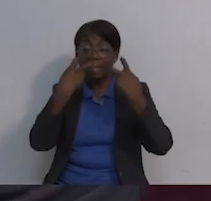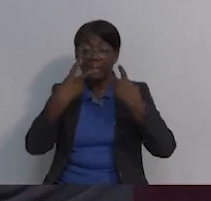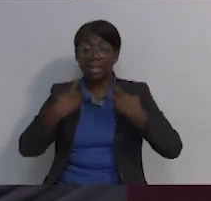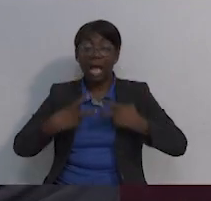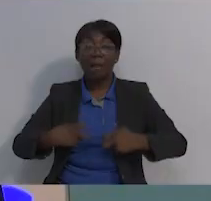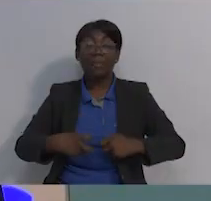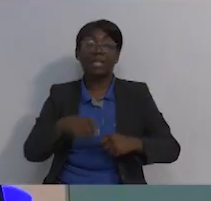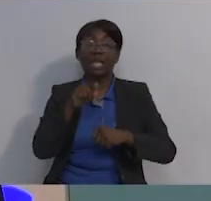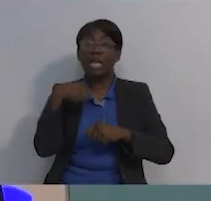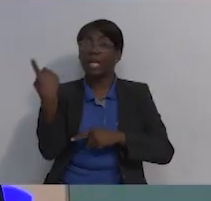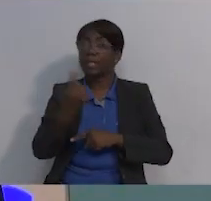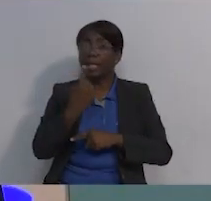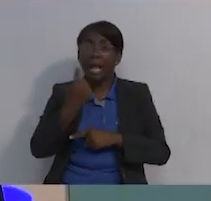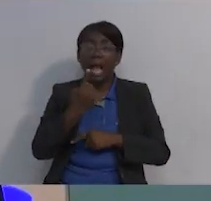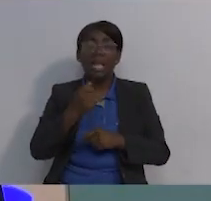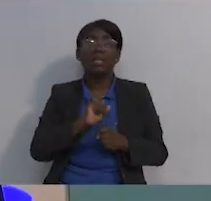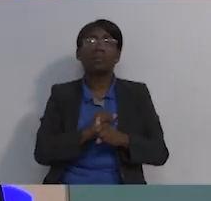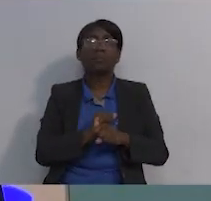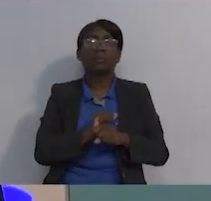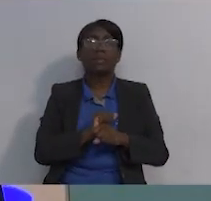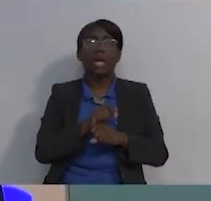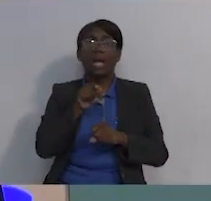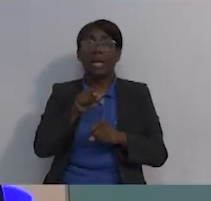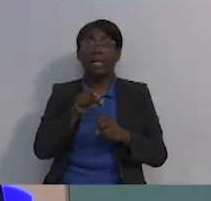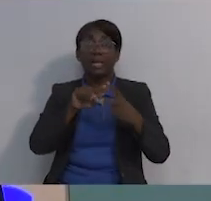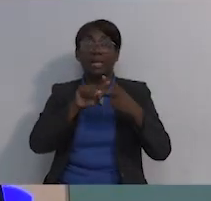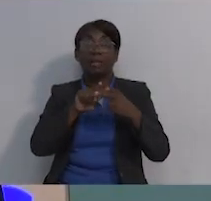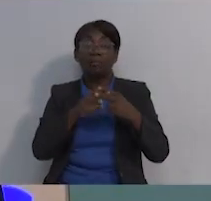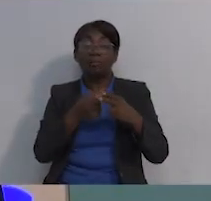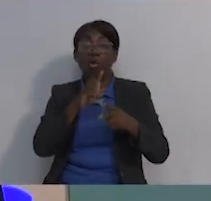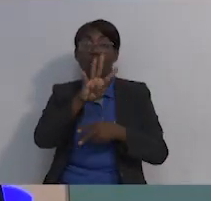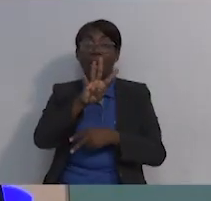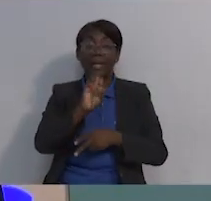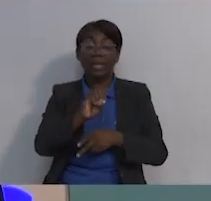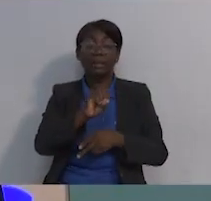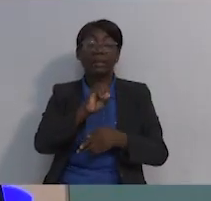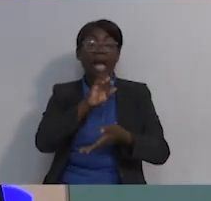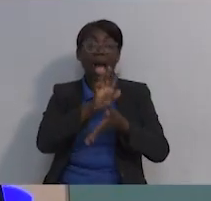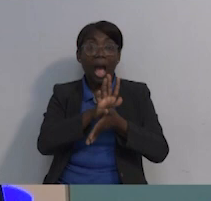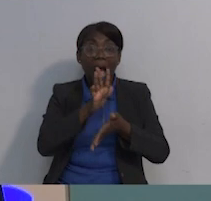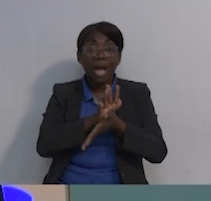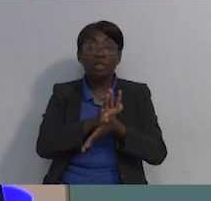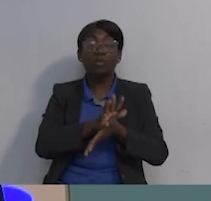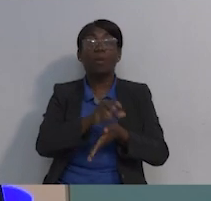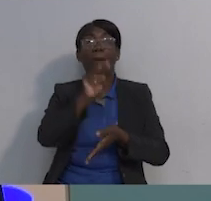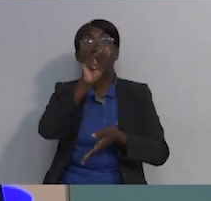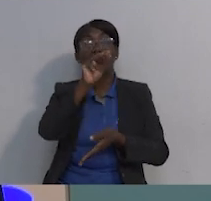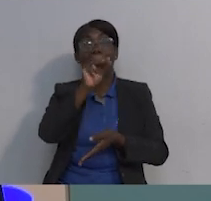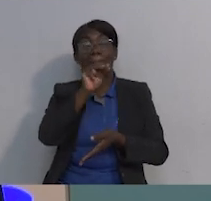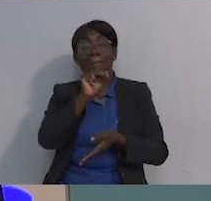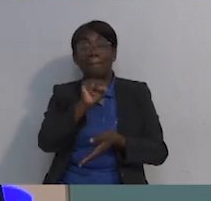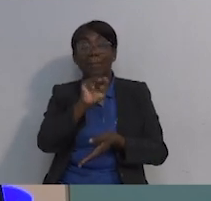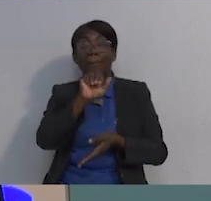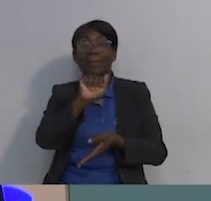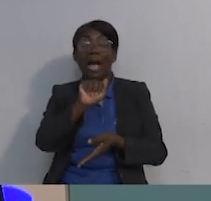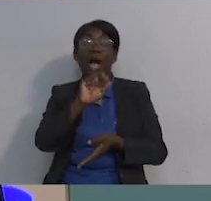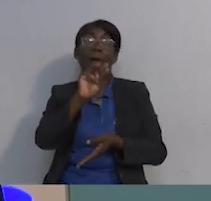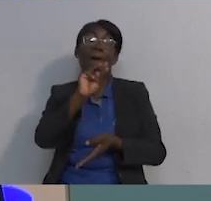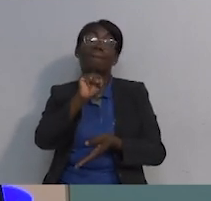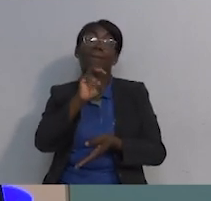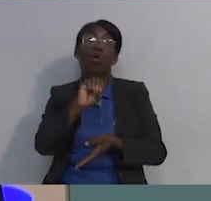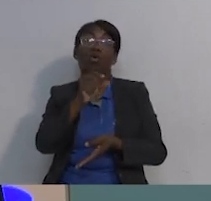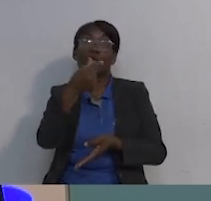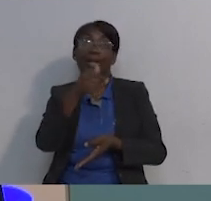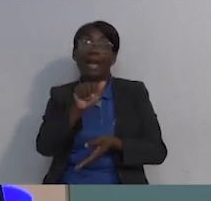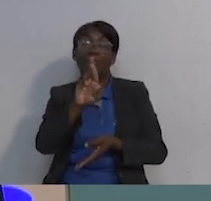tempranamente y cuando es población general a partir de los 40 años la mamografía, ¿no? Porque lo que va a hacer la diferencia